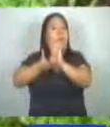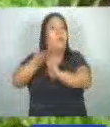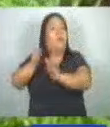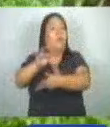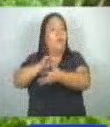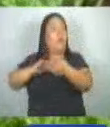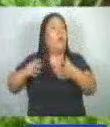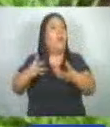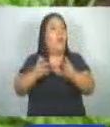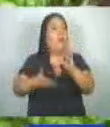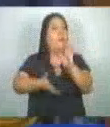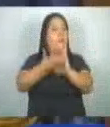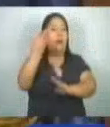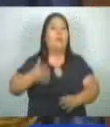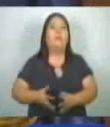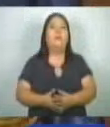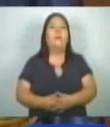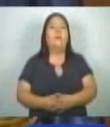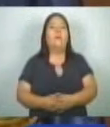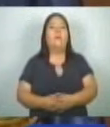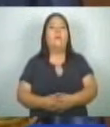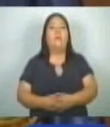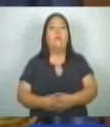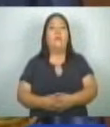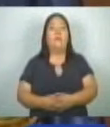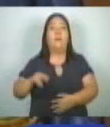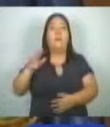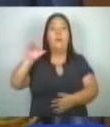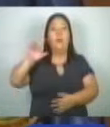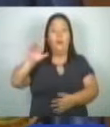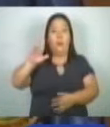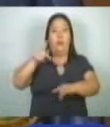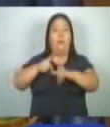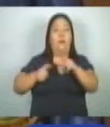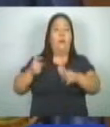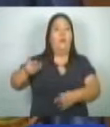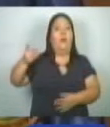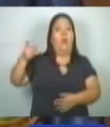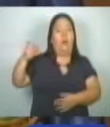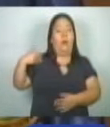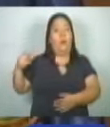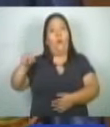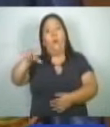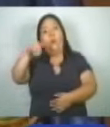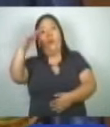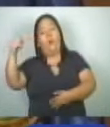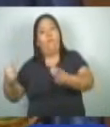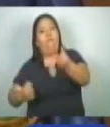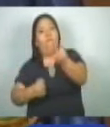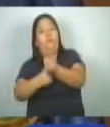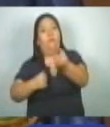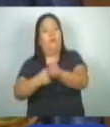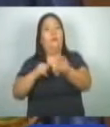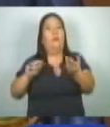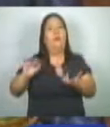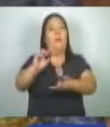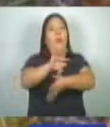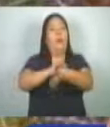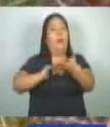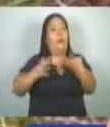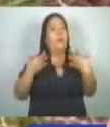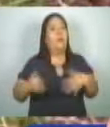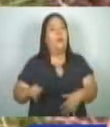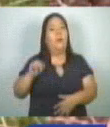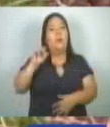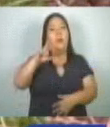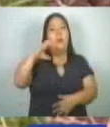supere. A lo largo de estos últimos tres años y medio, la cooperación internacional en materia ambiental haya sobrepasado los 300